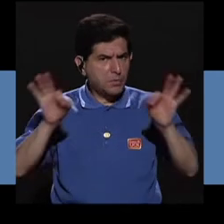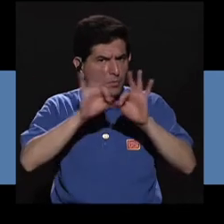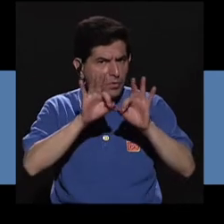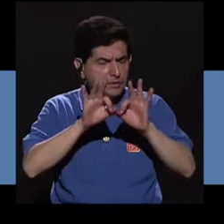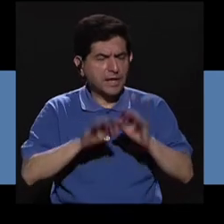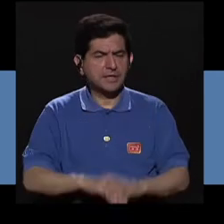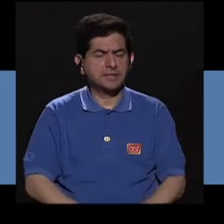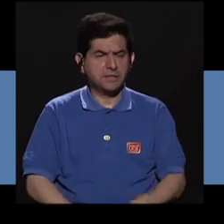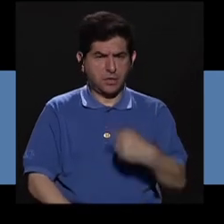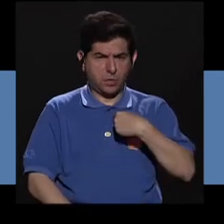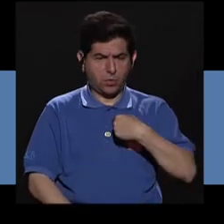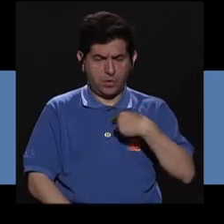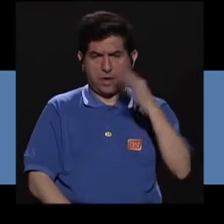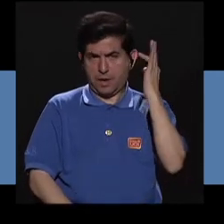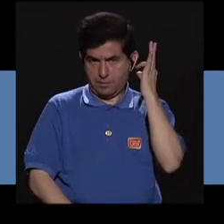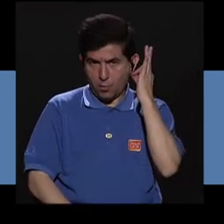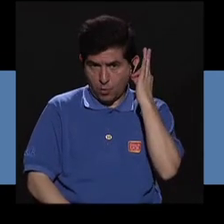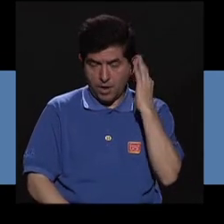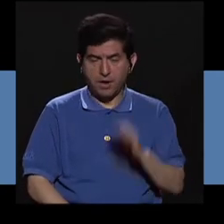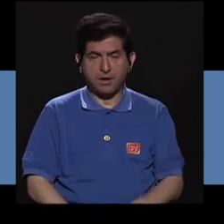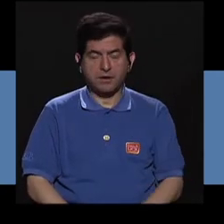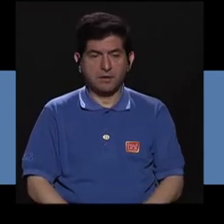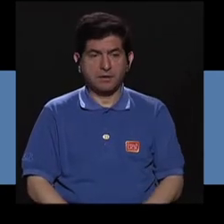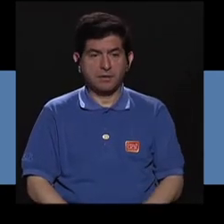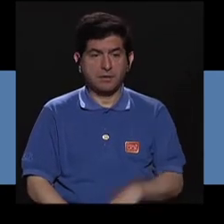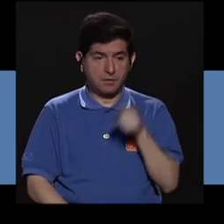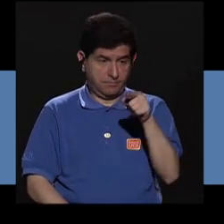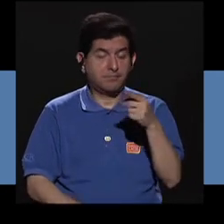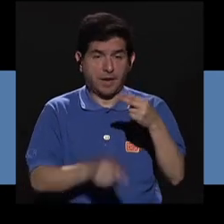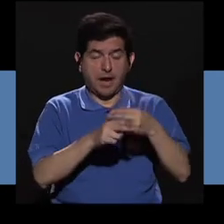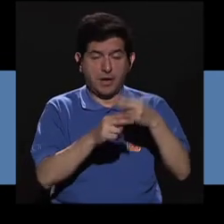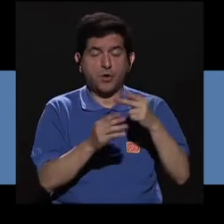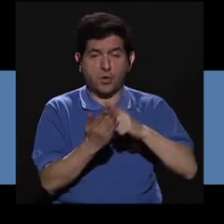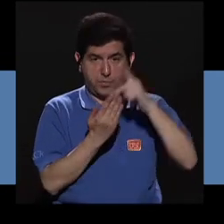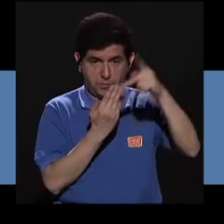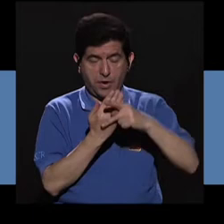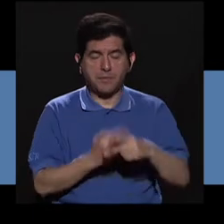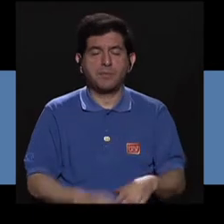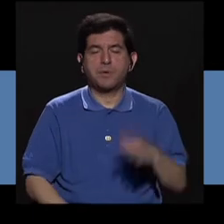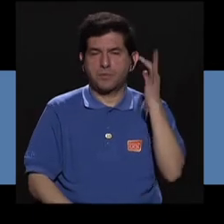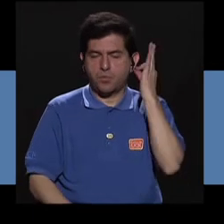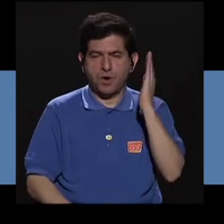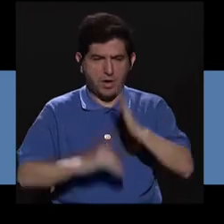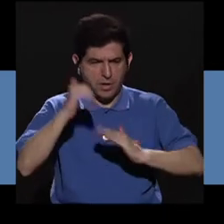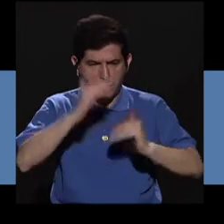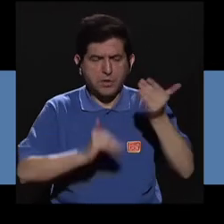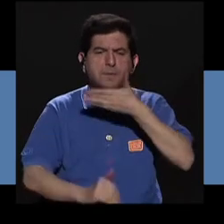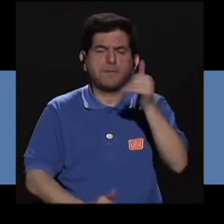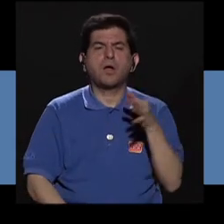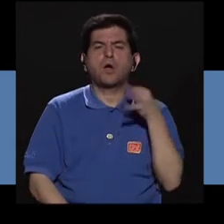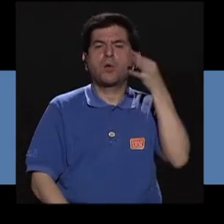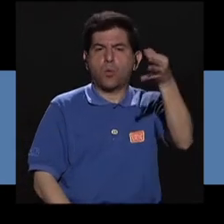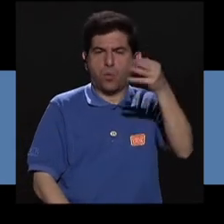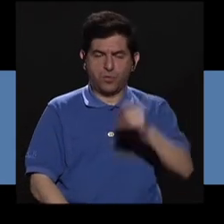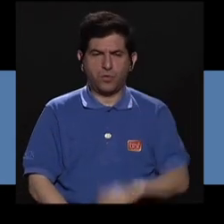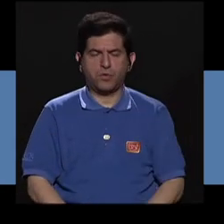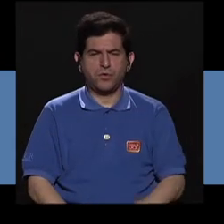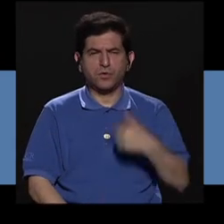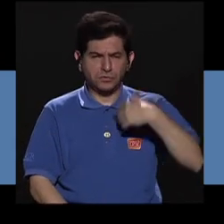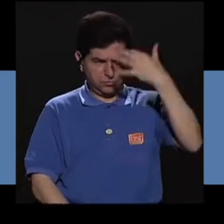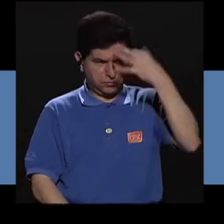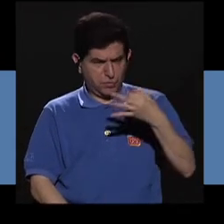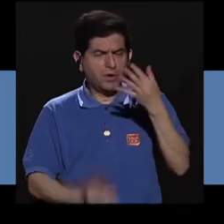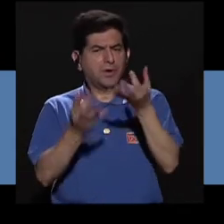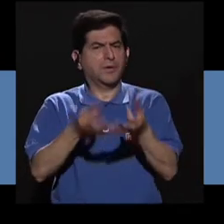Me parece importante ya que uno como mujer, ¿verdad? Como dice, como se llama el programa Mujeres Construyendo un Mejor